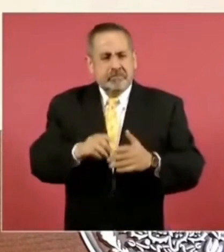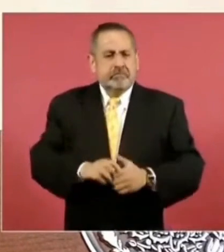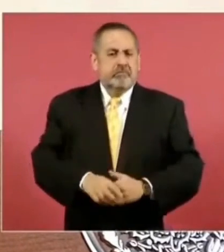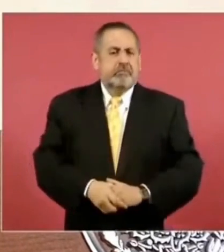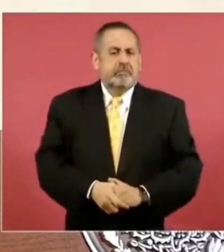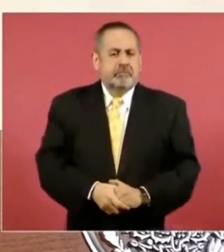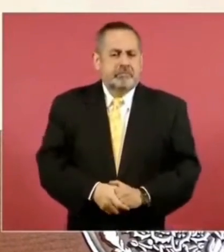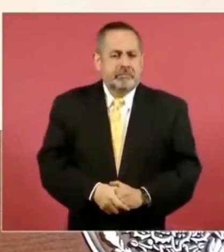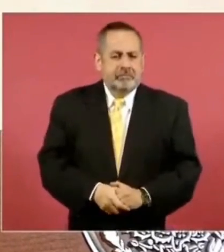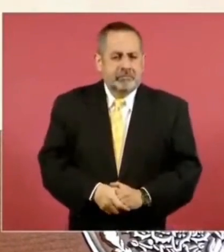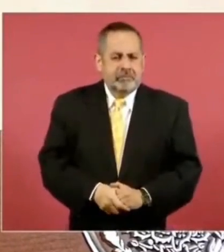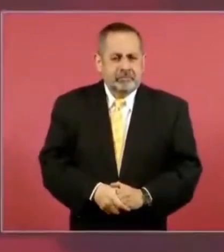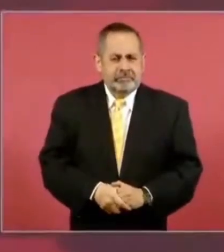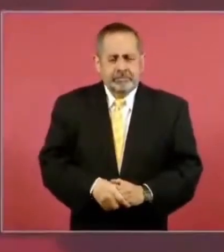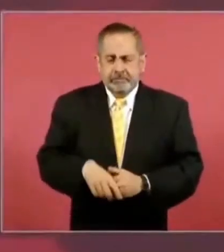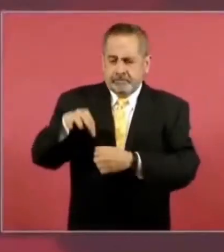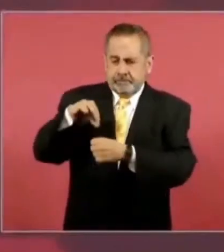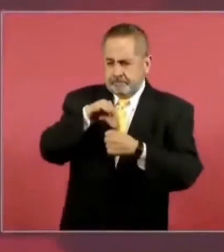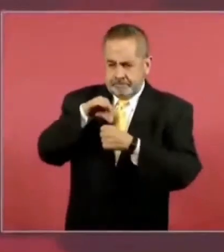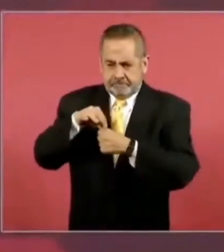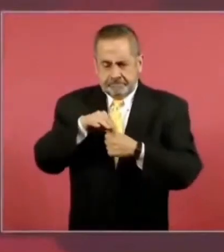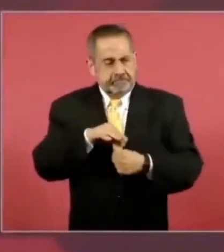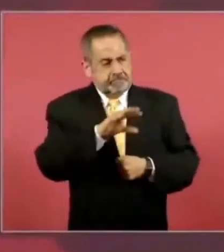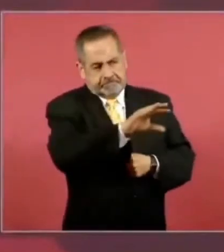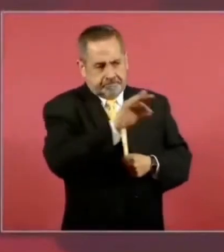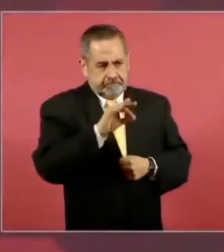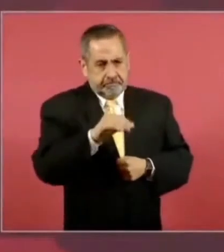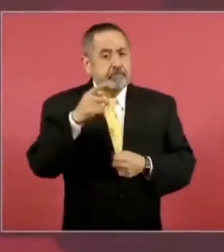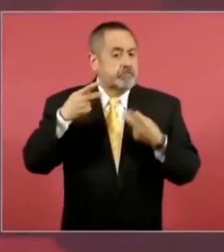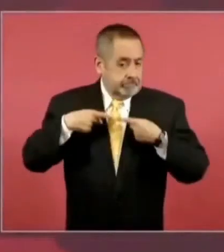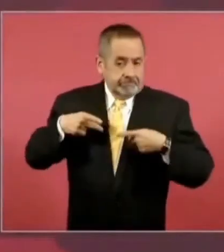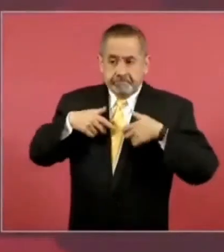Una elección indirecta, pero el pueblo elegía.